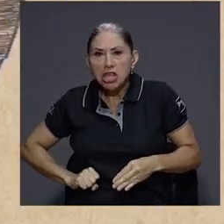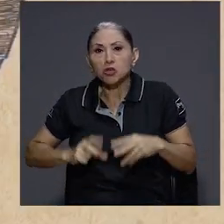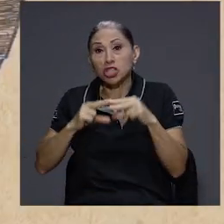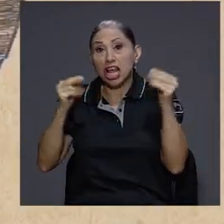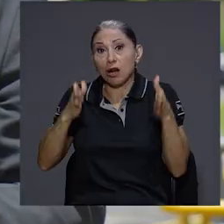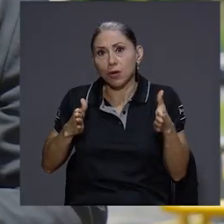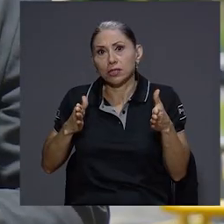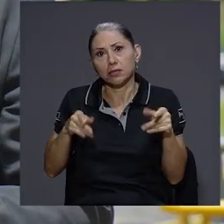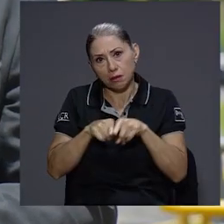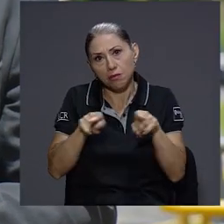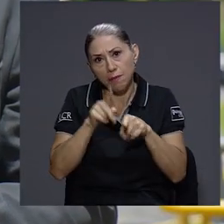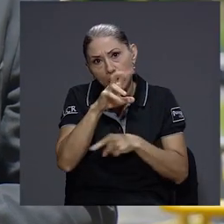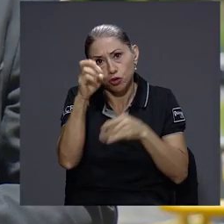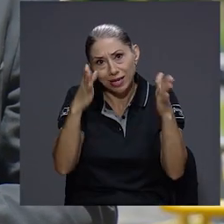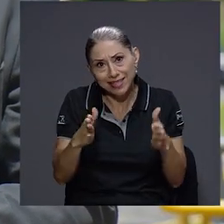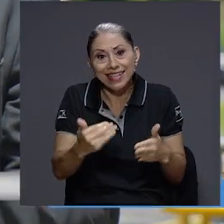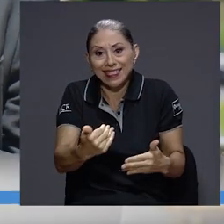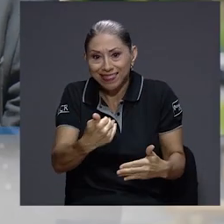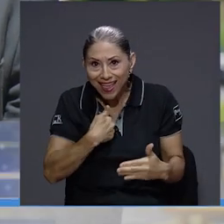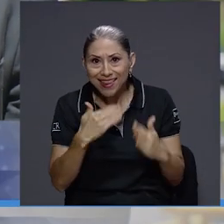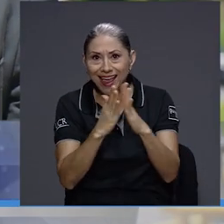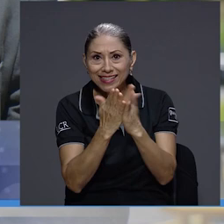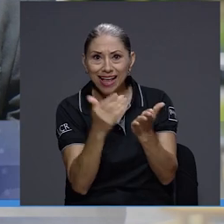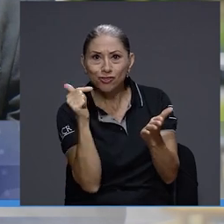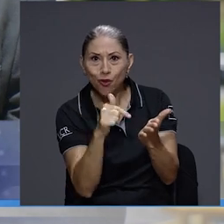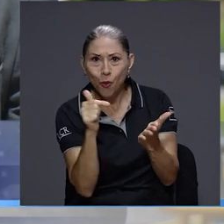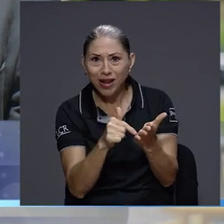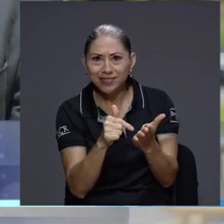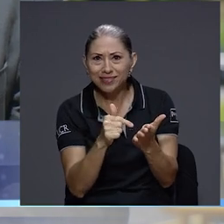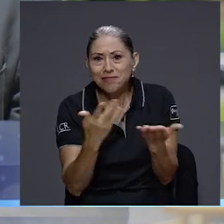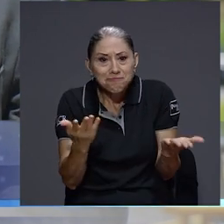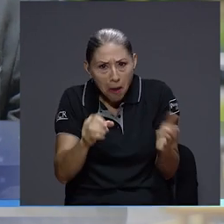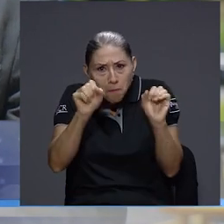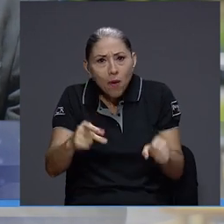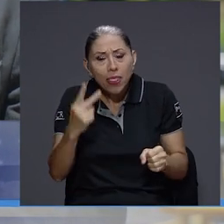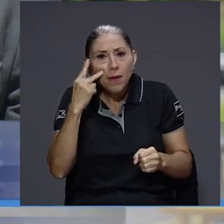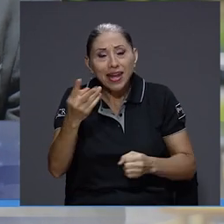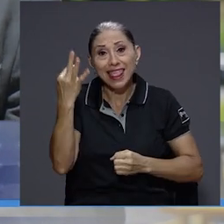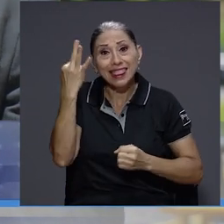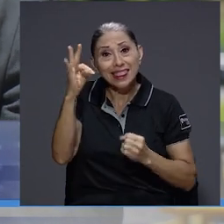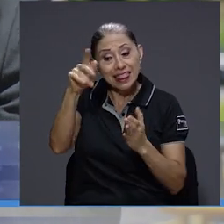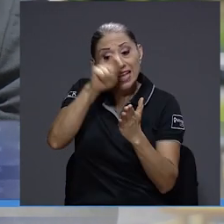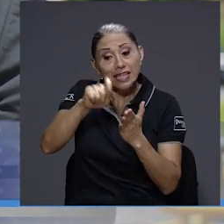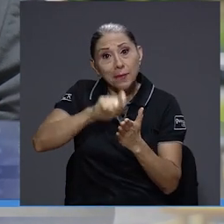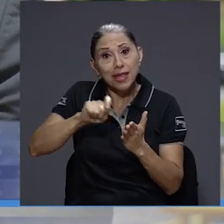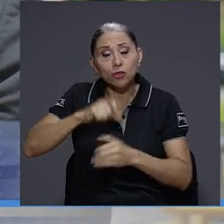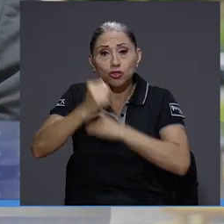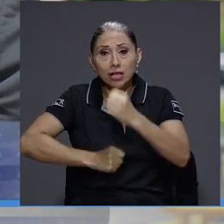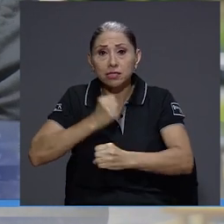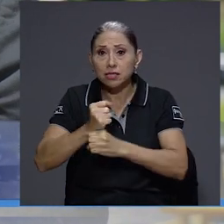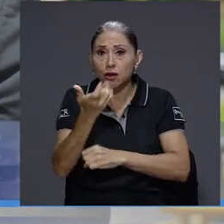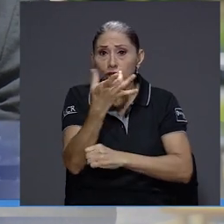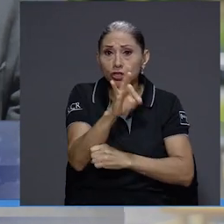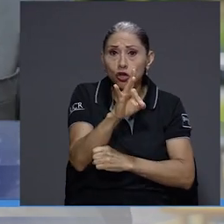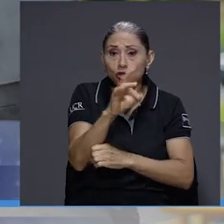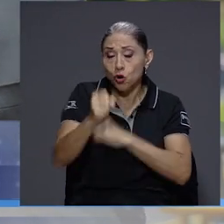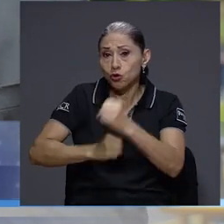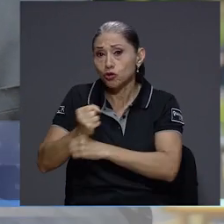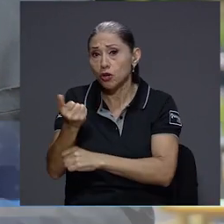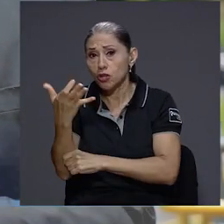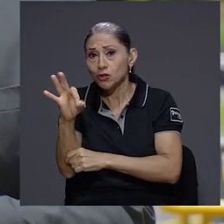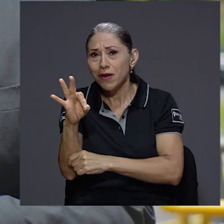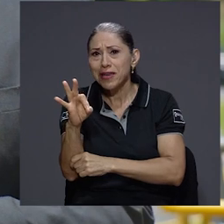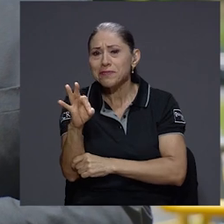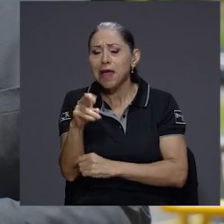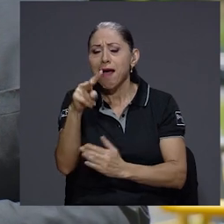costarricenses poseían esas obras. Basta con ver los testamentos del siglo XVIII y siglo XIX para